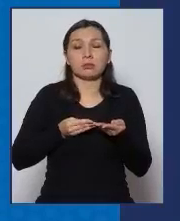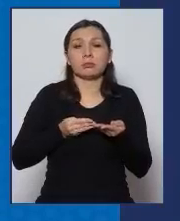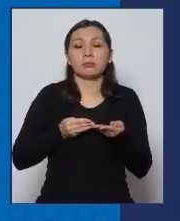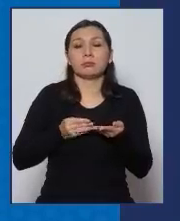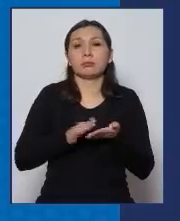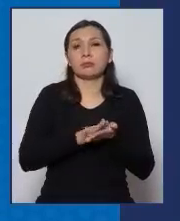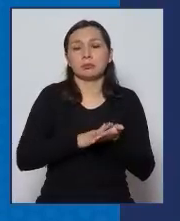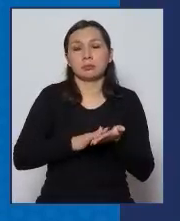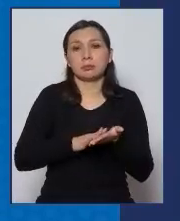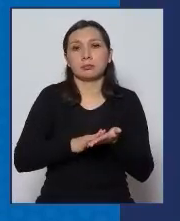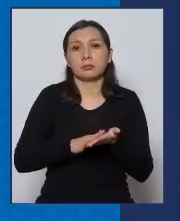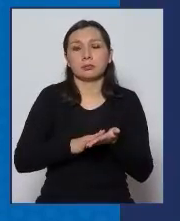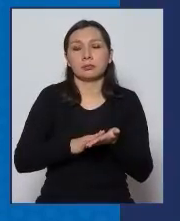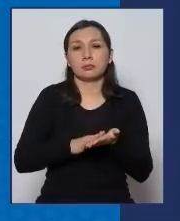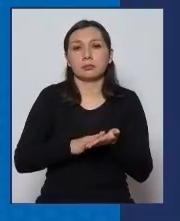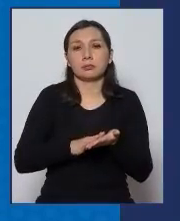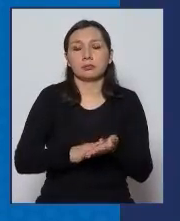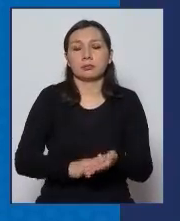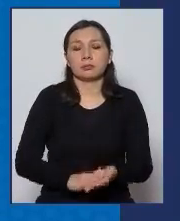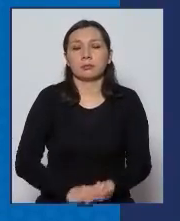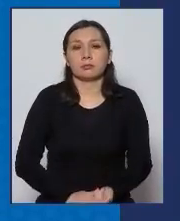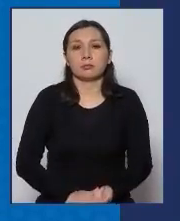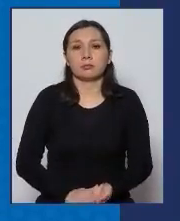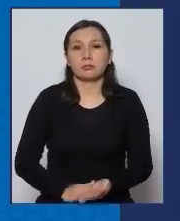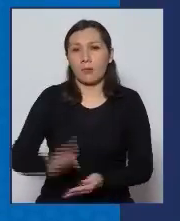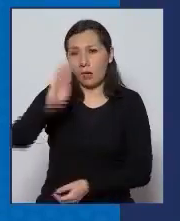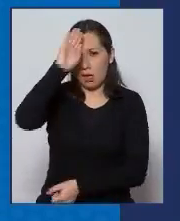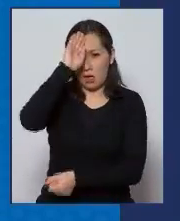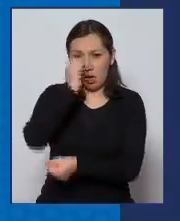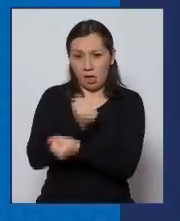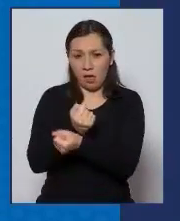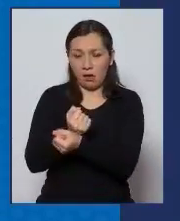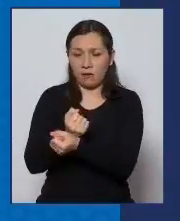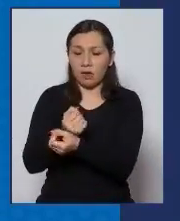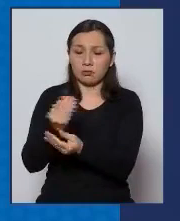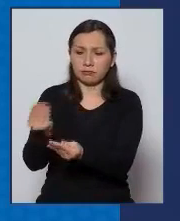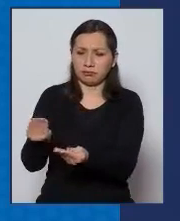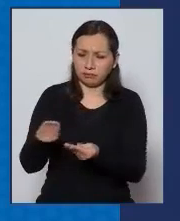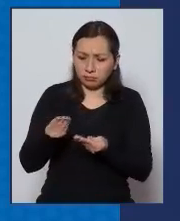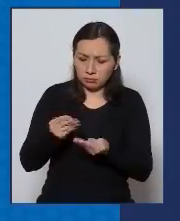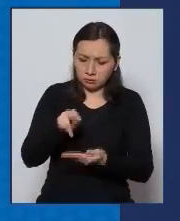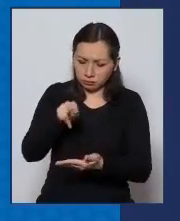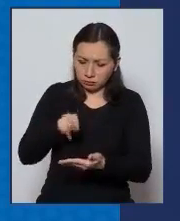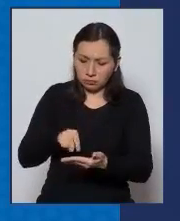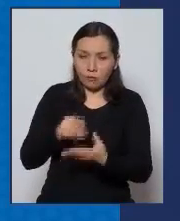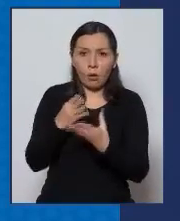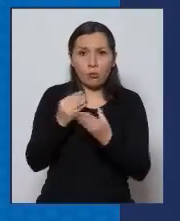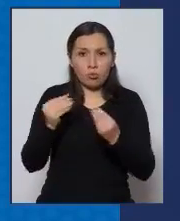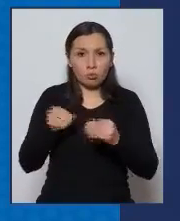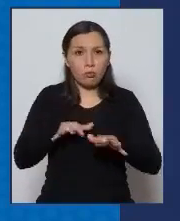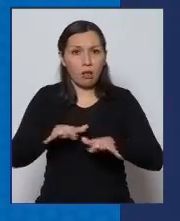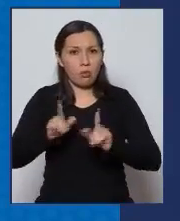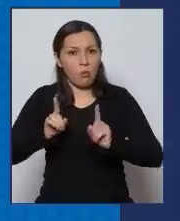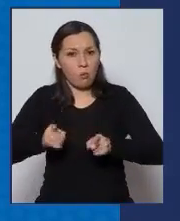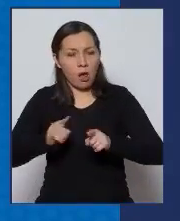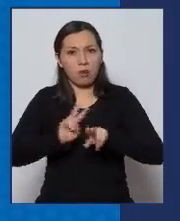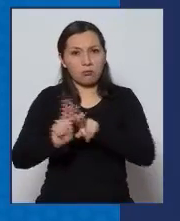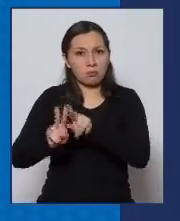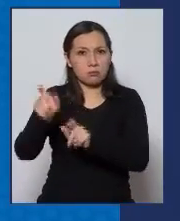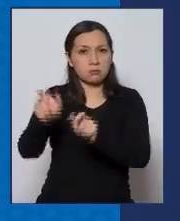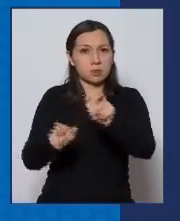carabineros sobre todo siguen habiendo muchas actividades